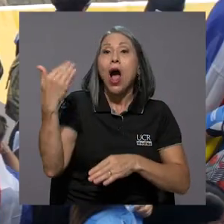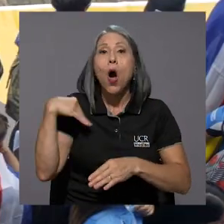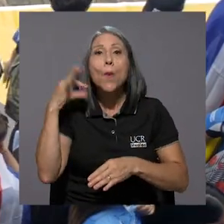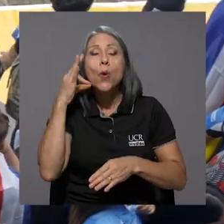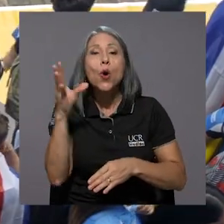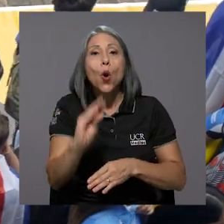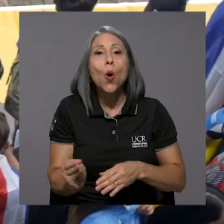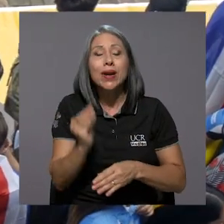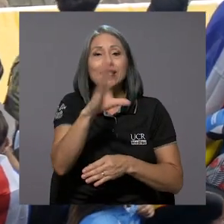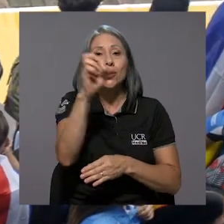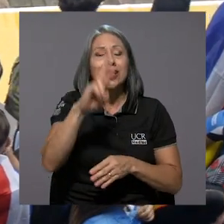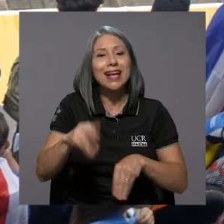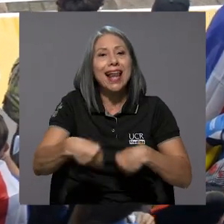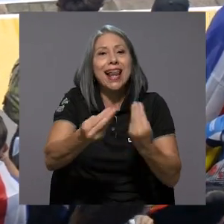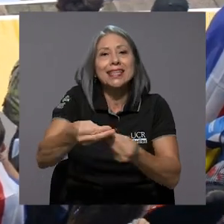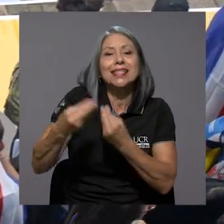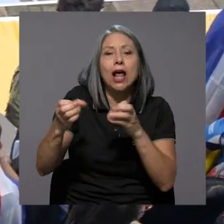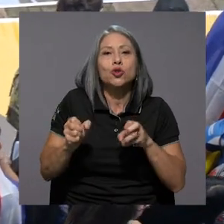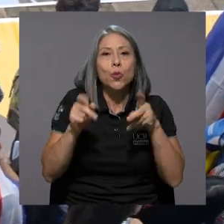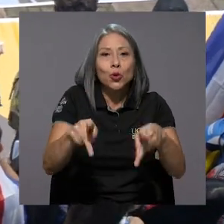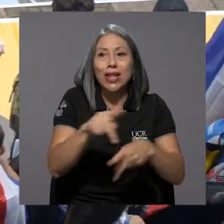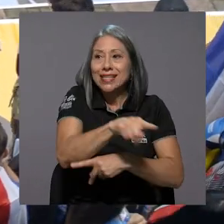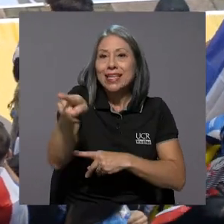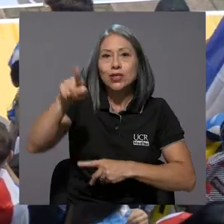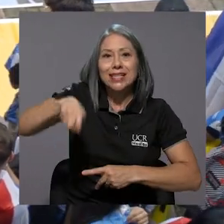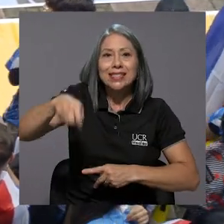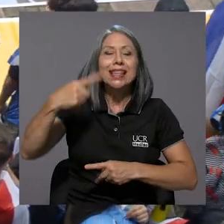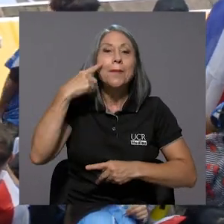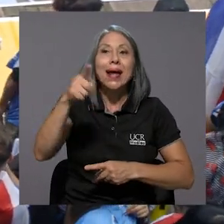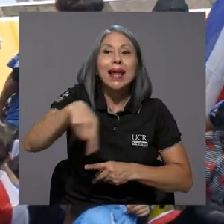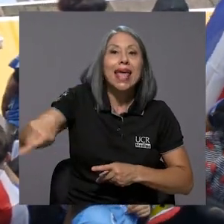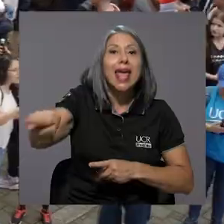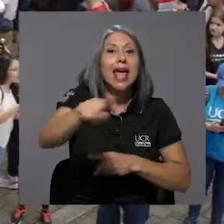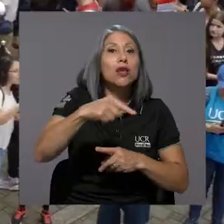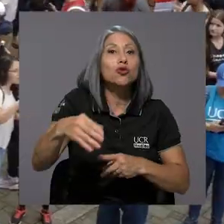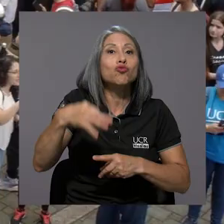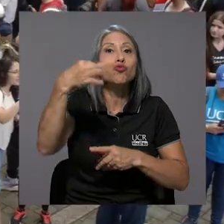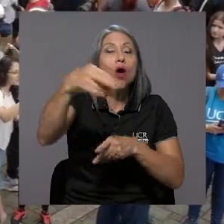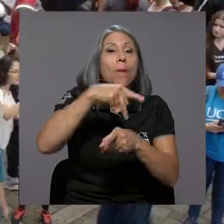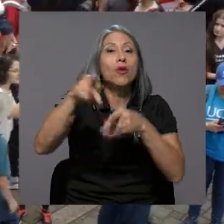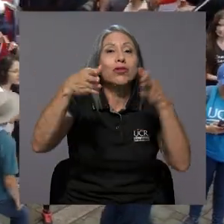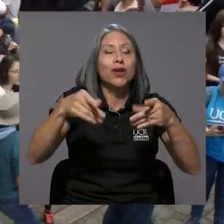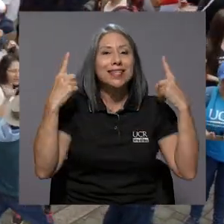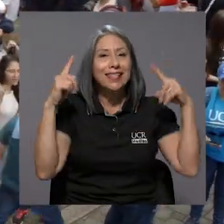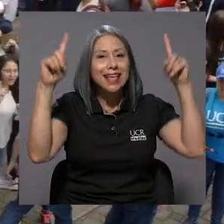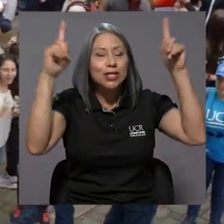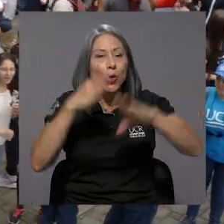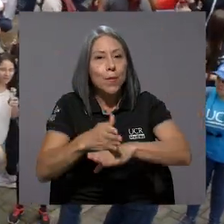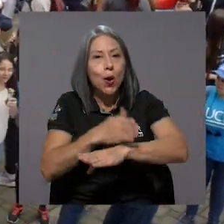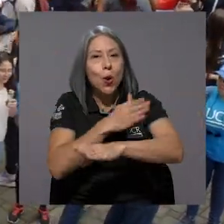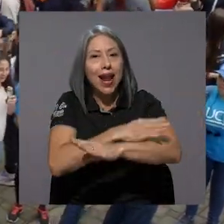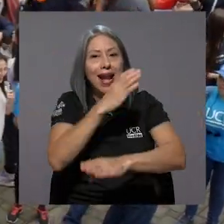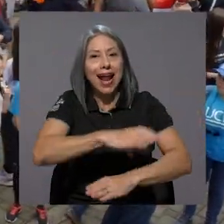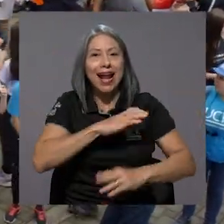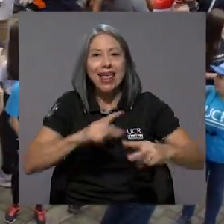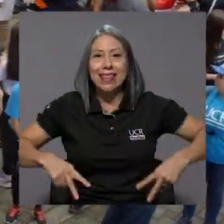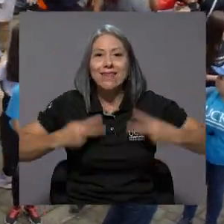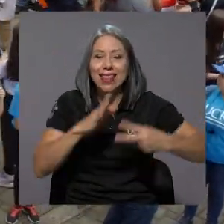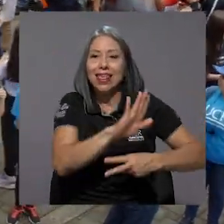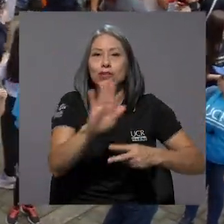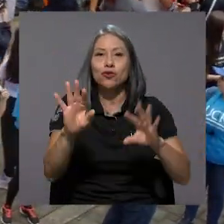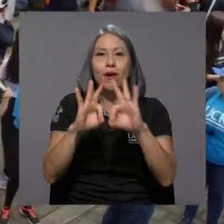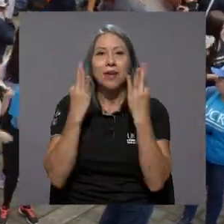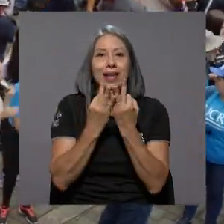excelencia les brinda a las y los jóvenes de Costa Rica las oportunidades que necesitan para convertirse en profesionales de éxito y